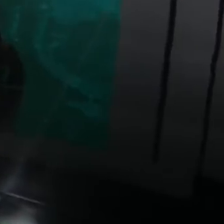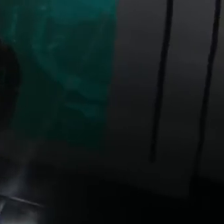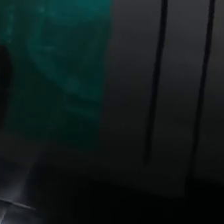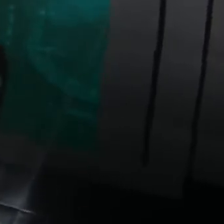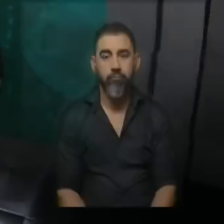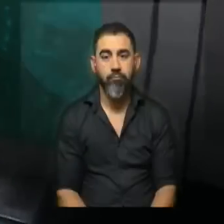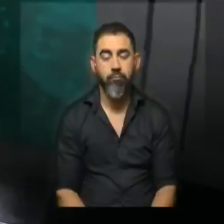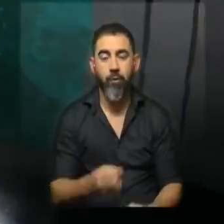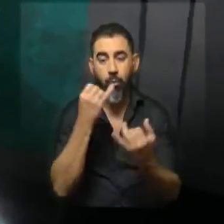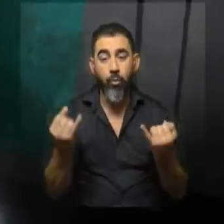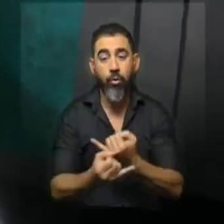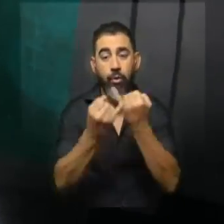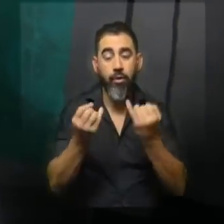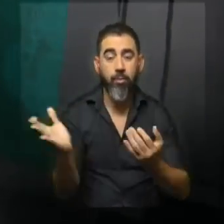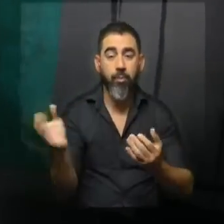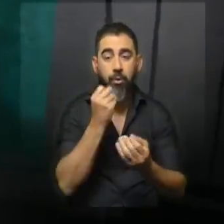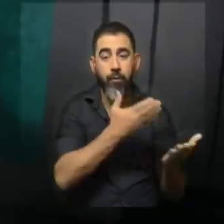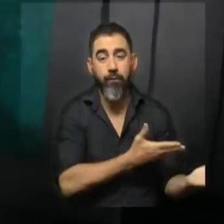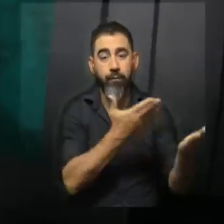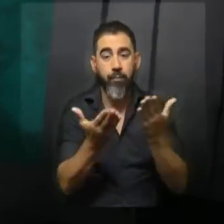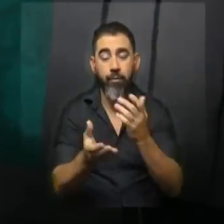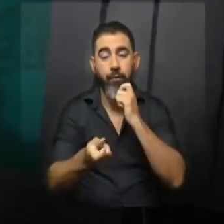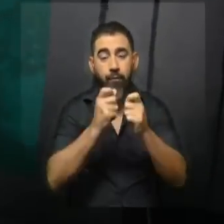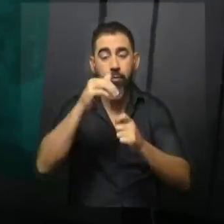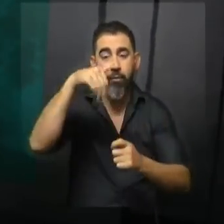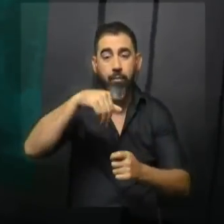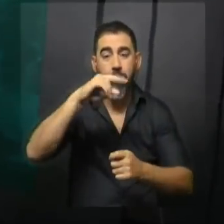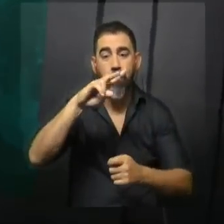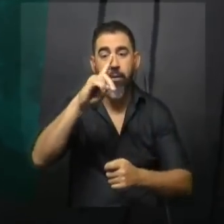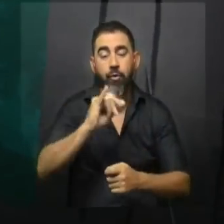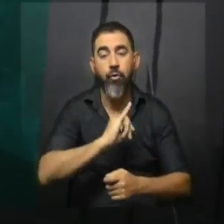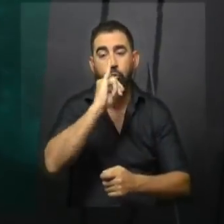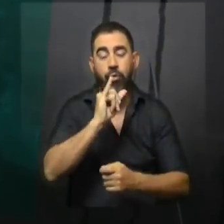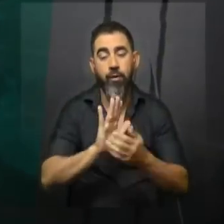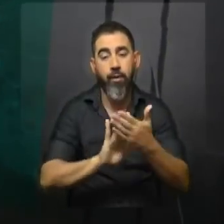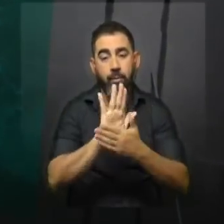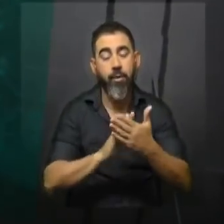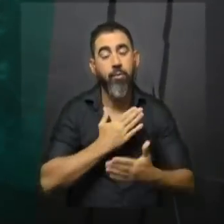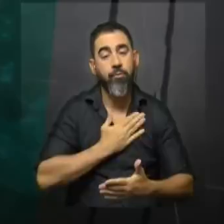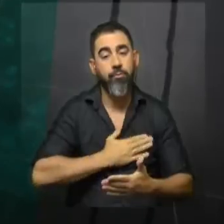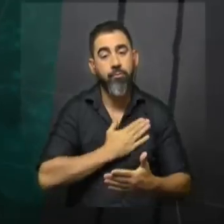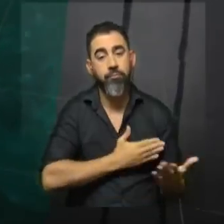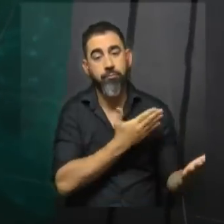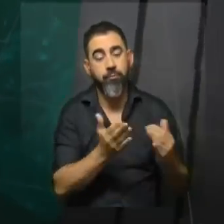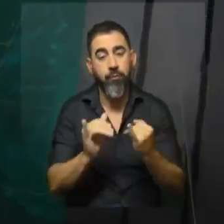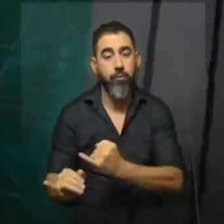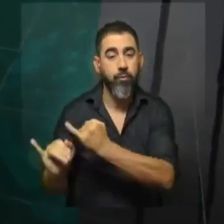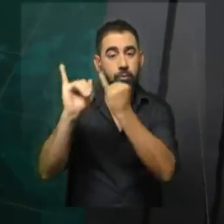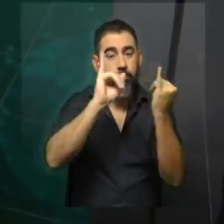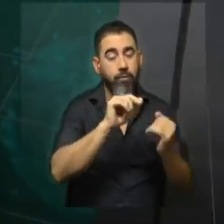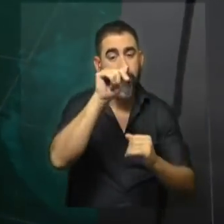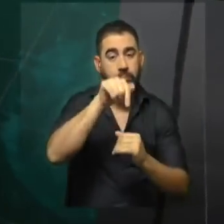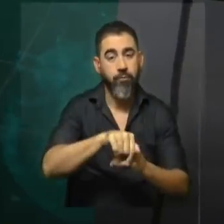Hola, hola, ¿qué tal? Muy buenos días para todos, para todas. Bienvenidos, esto es la primera edición de MBD Noticias. Qué gusto recibirles en esta jornada que se